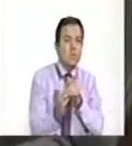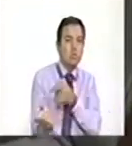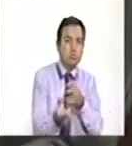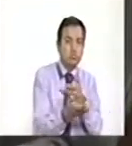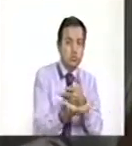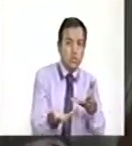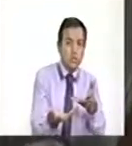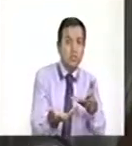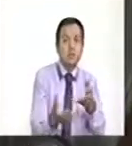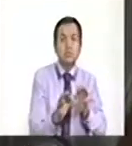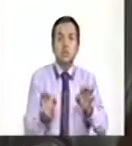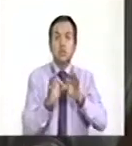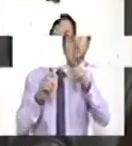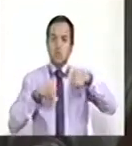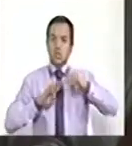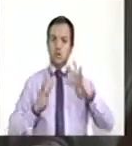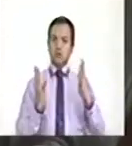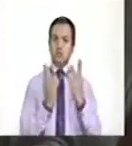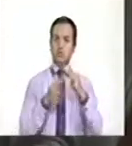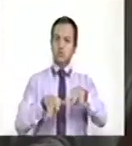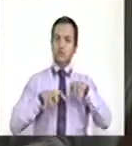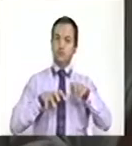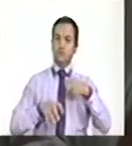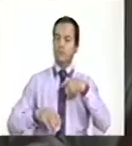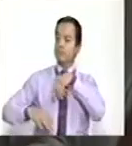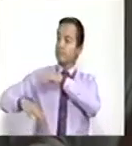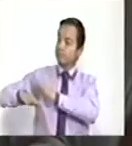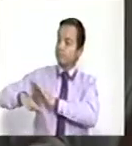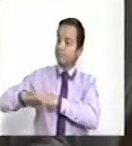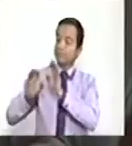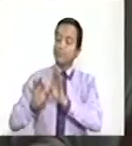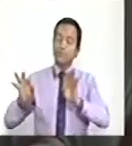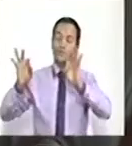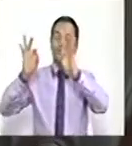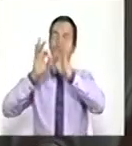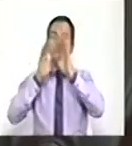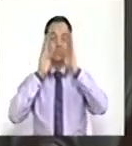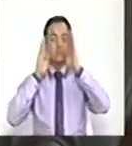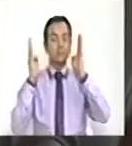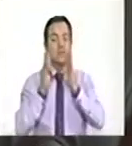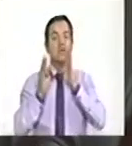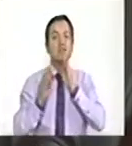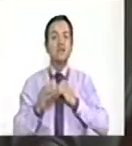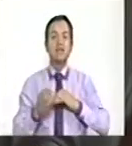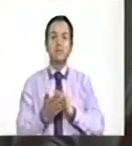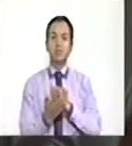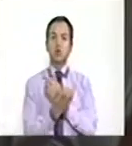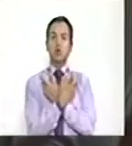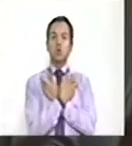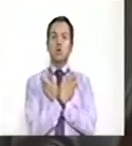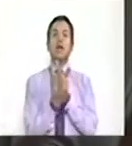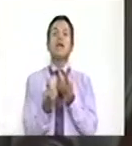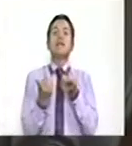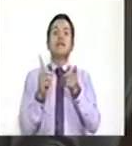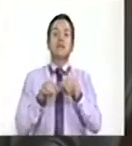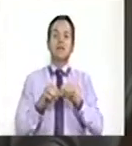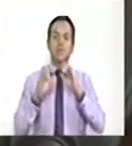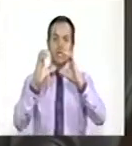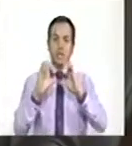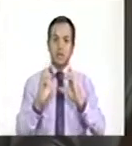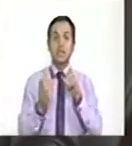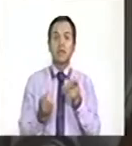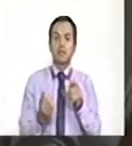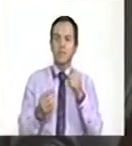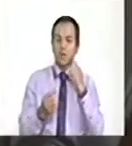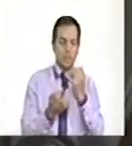ponga los ojos a los departamentos de Luis y Caquetá, y especialmente a las llamadas o mal llamadas disidencias del ALFAR, que